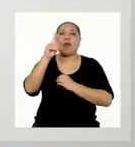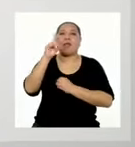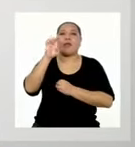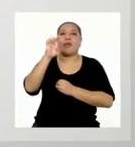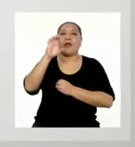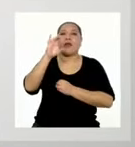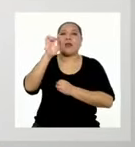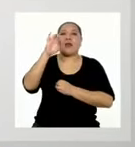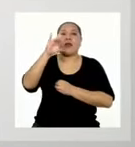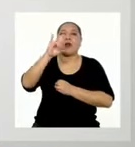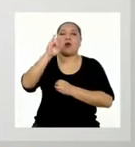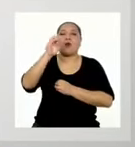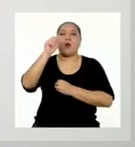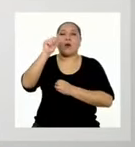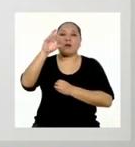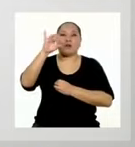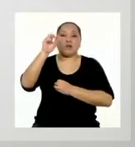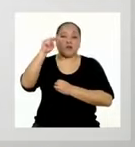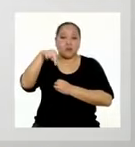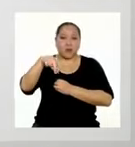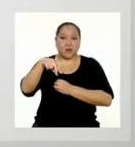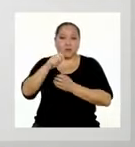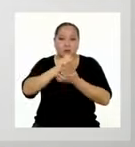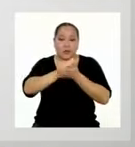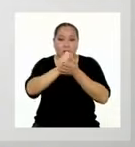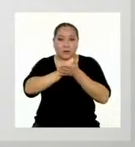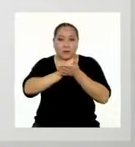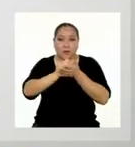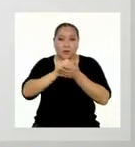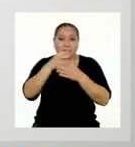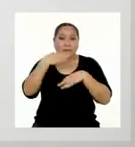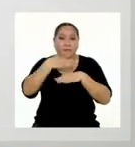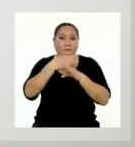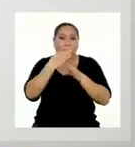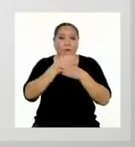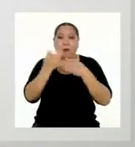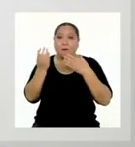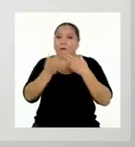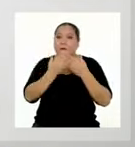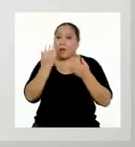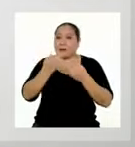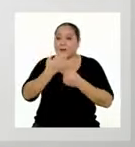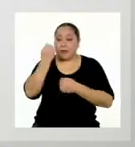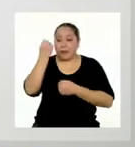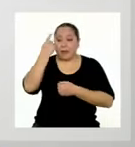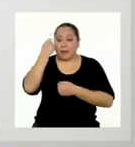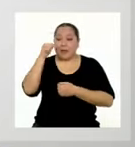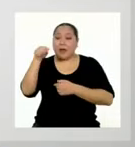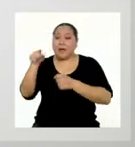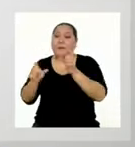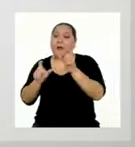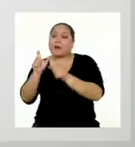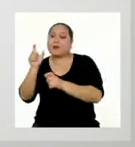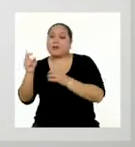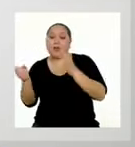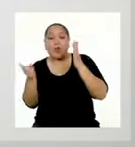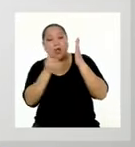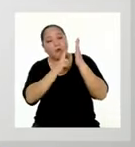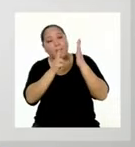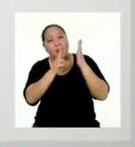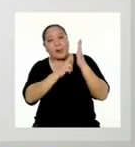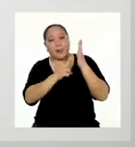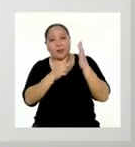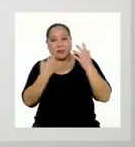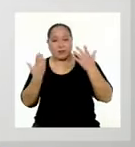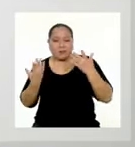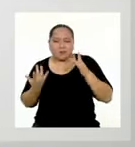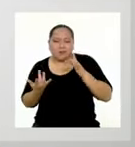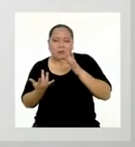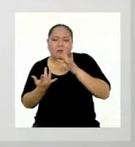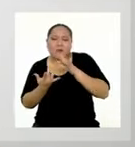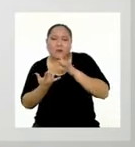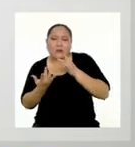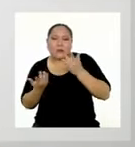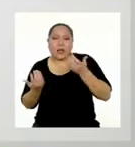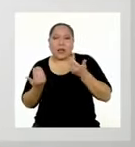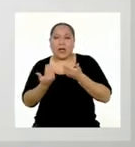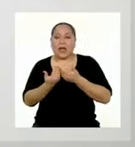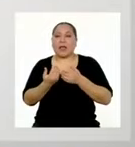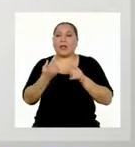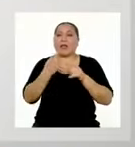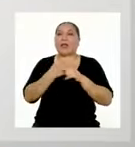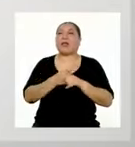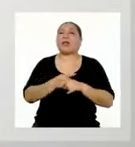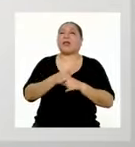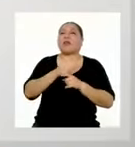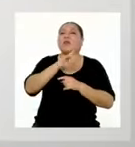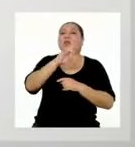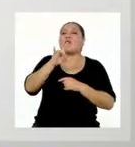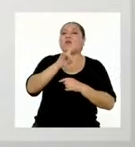decir que la forma como escribimos es fácil de comprender por nuestros lectores. Es decir, es cercana y usa referentes